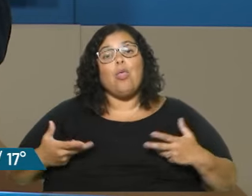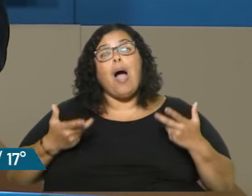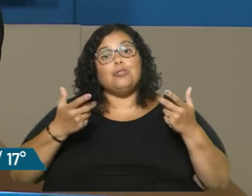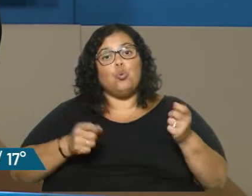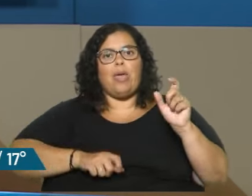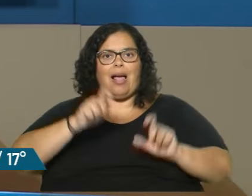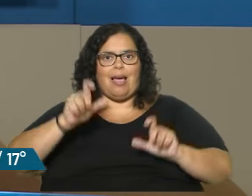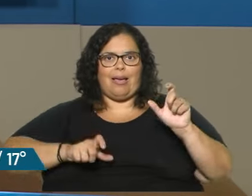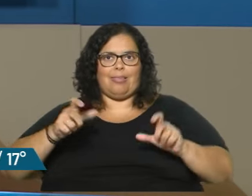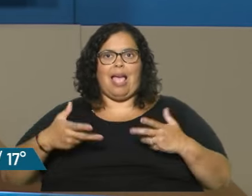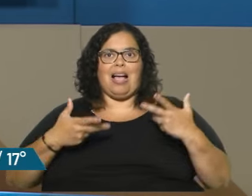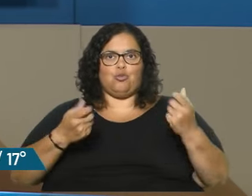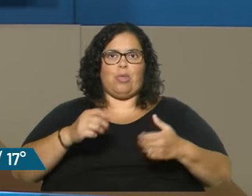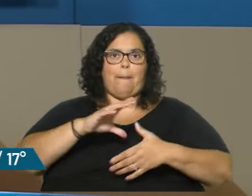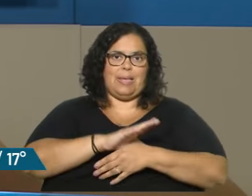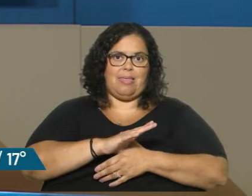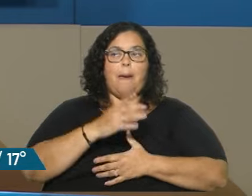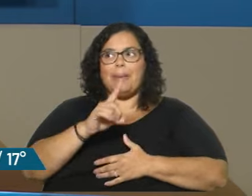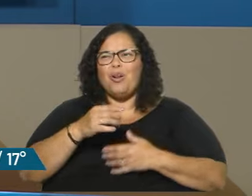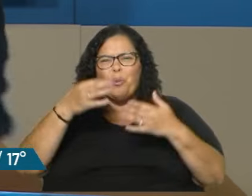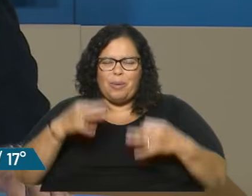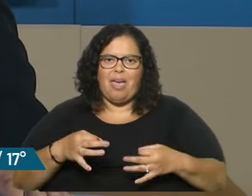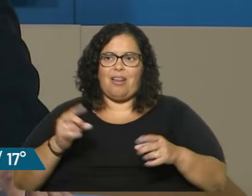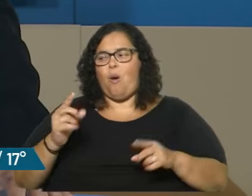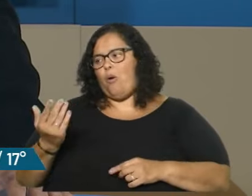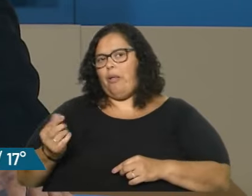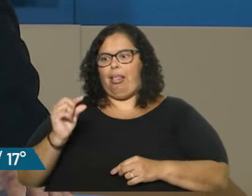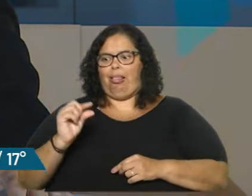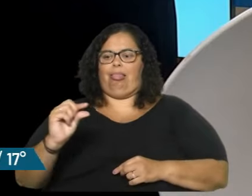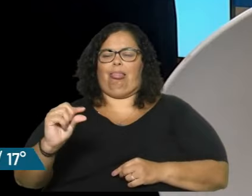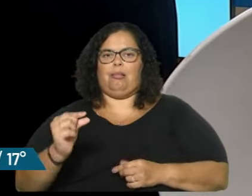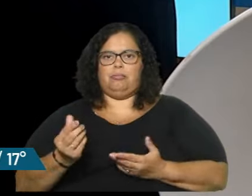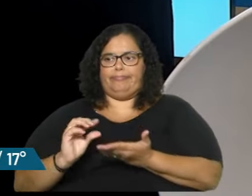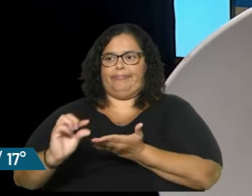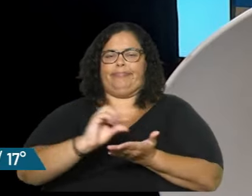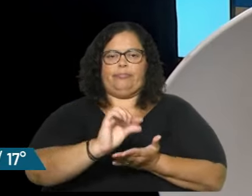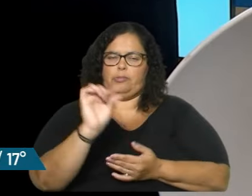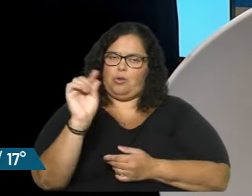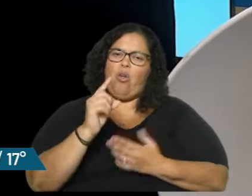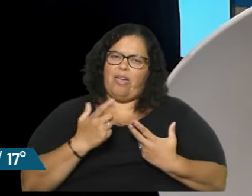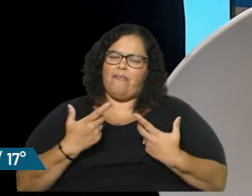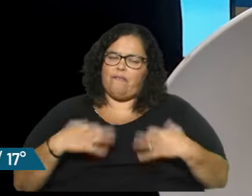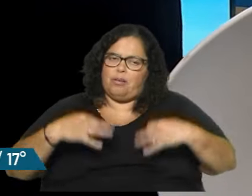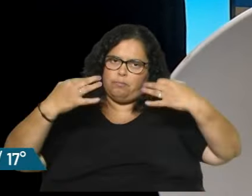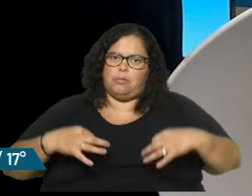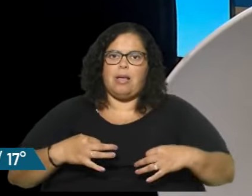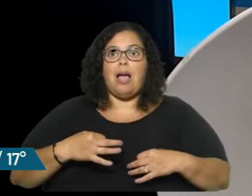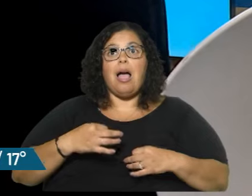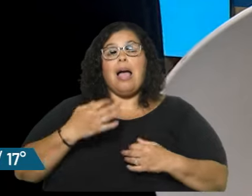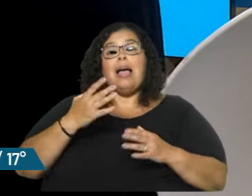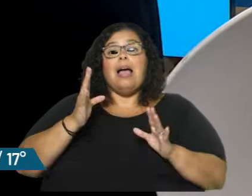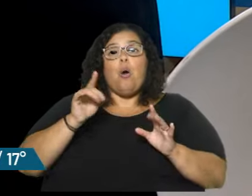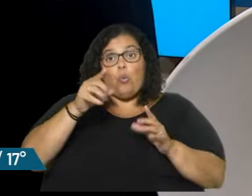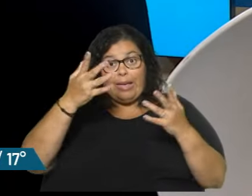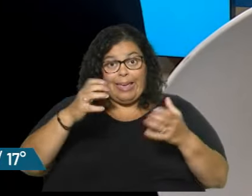yo? Ayuda un Mides, pero correctamente, no con estas miserias que están dando que... Quiere un Mides más fuerte, entonces. Y yo diría, por más que hay que estudiar...